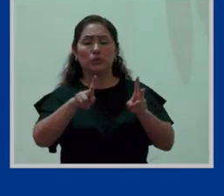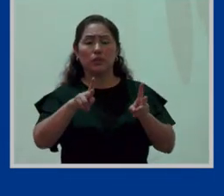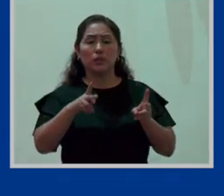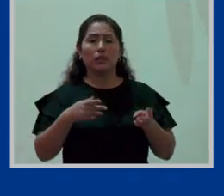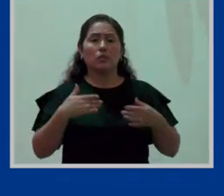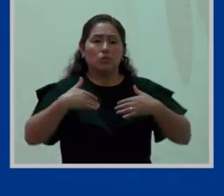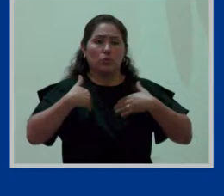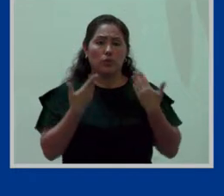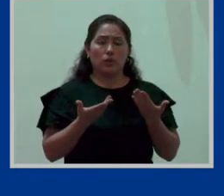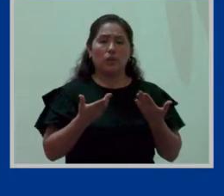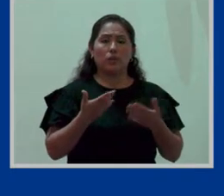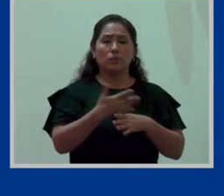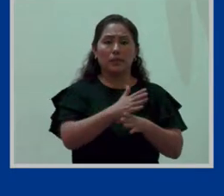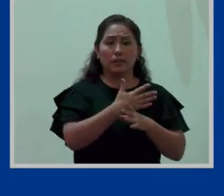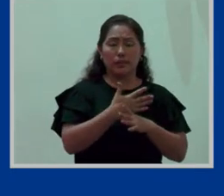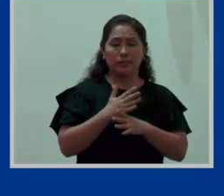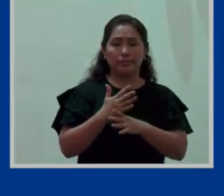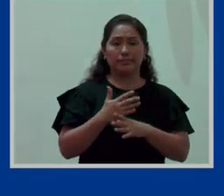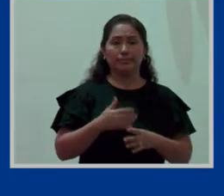podríamos compartir.